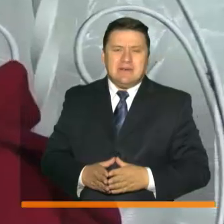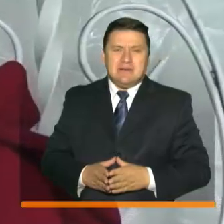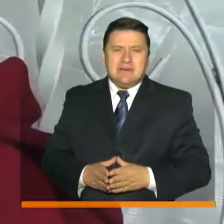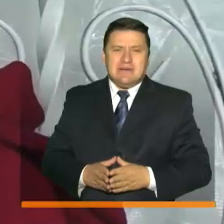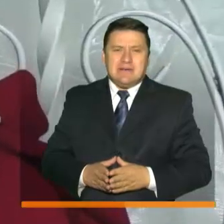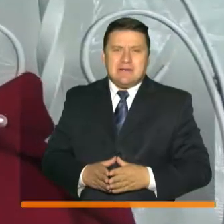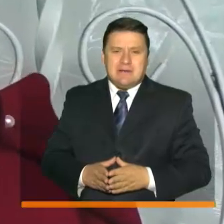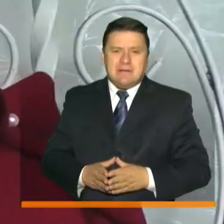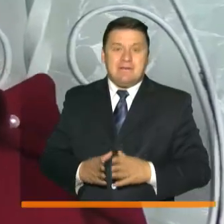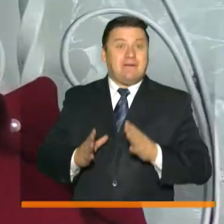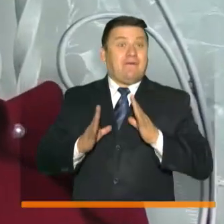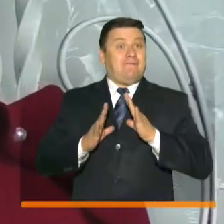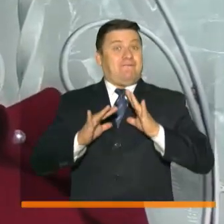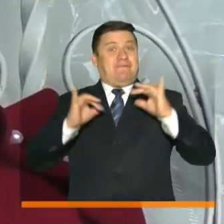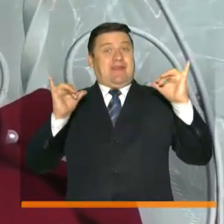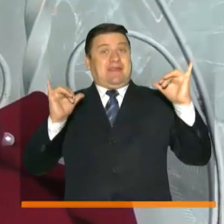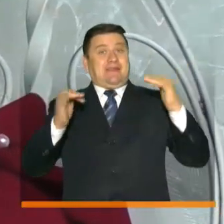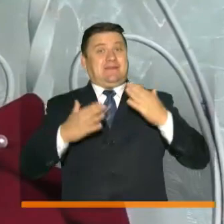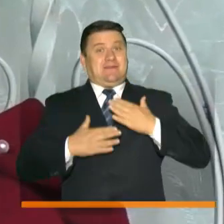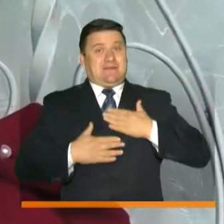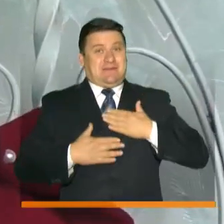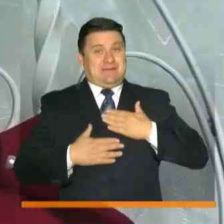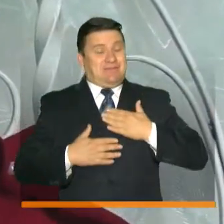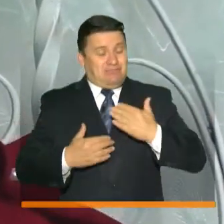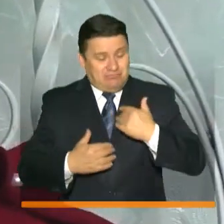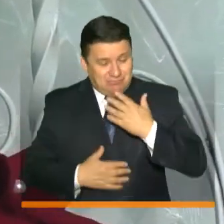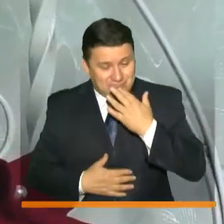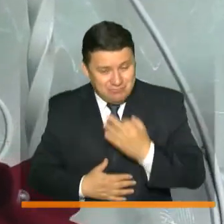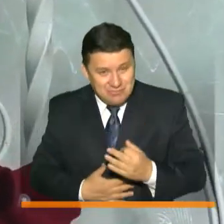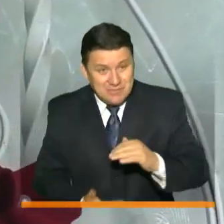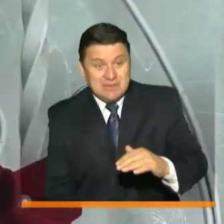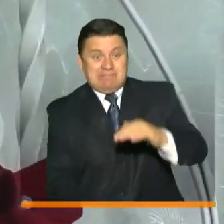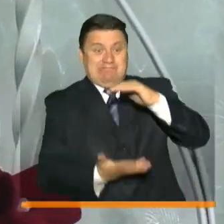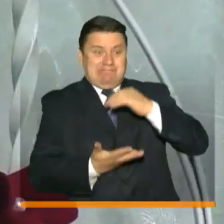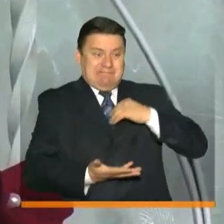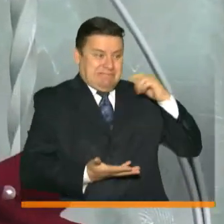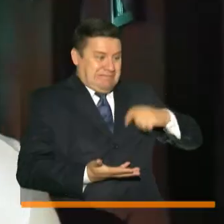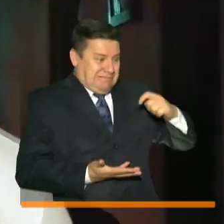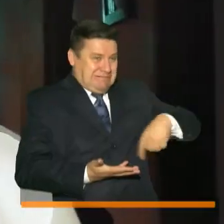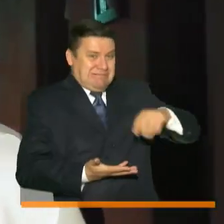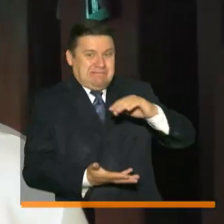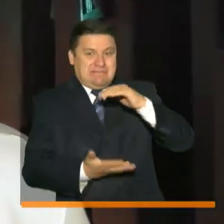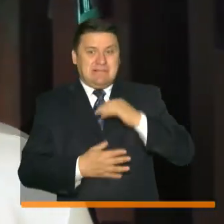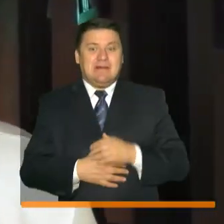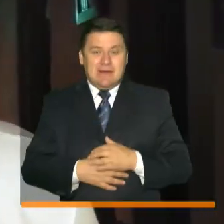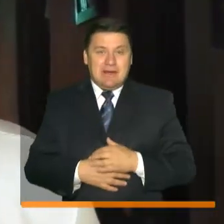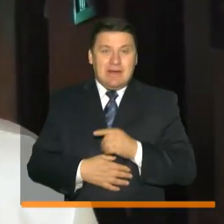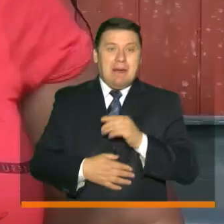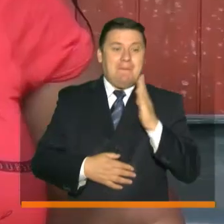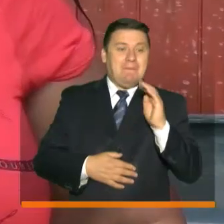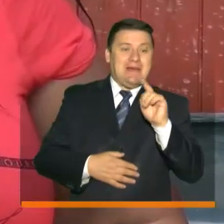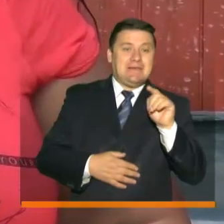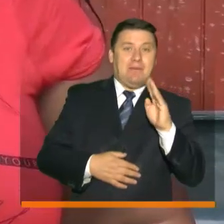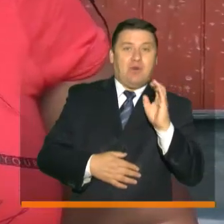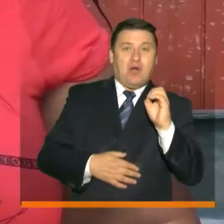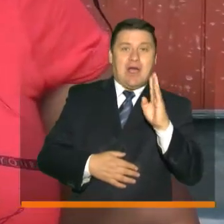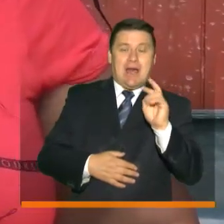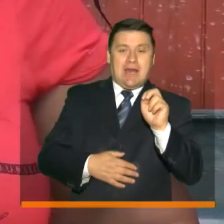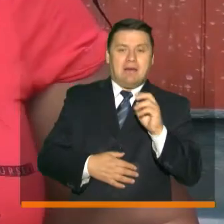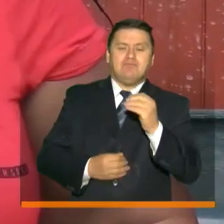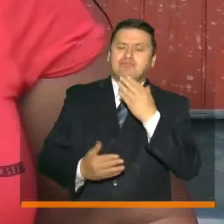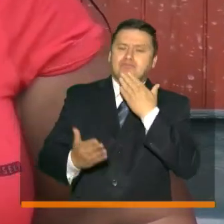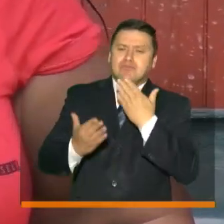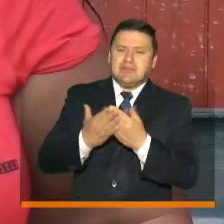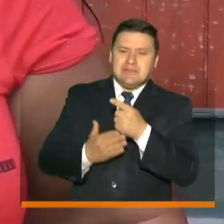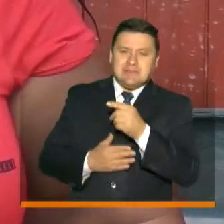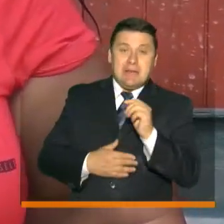Estoy muy feliz porque realmente es una ayuda que necesitamos acá. En Bazán Bocana. Muchas gracias